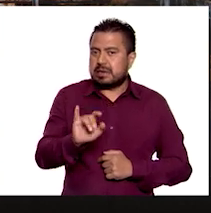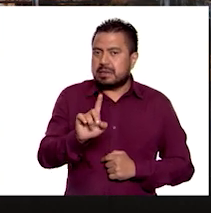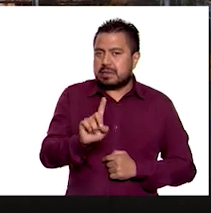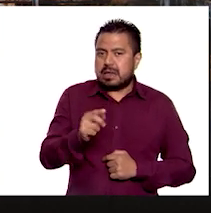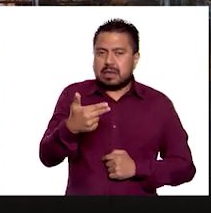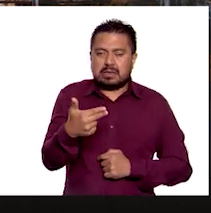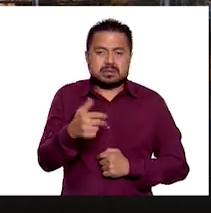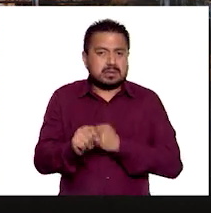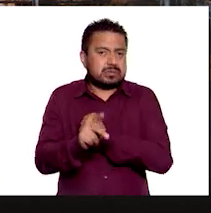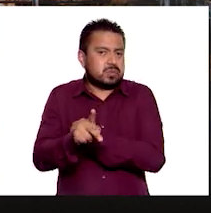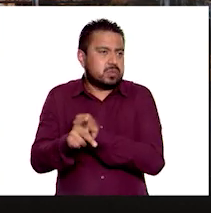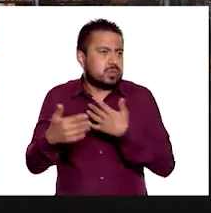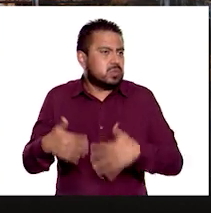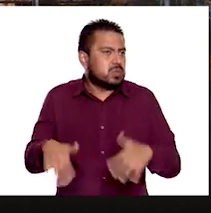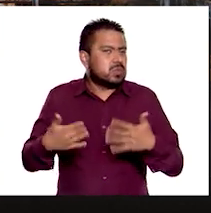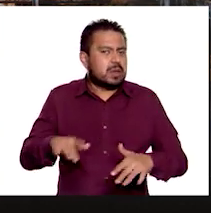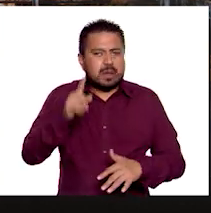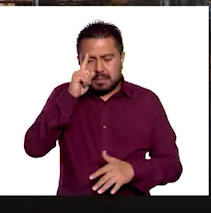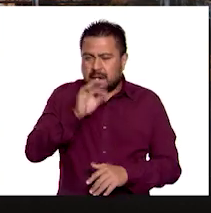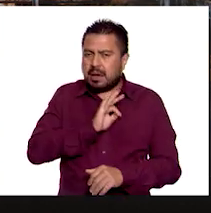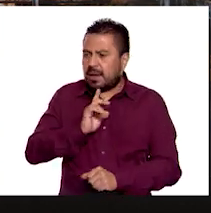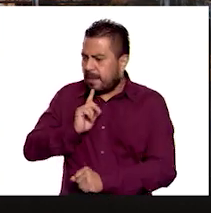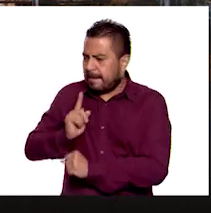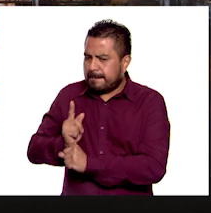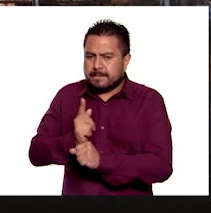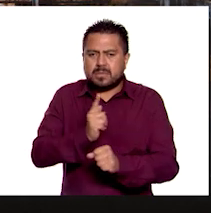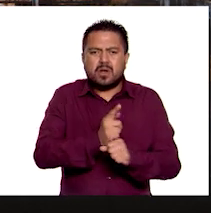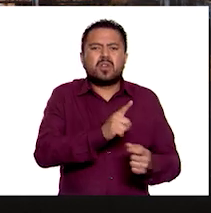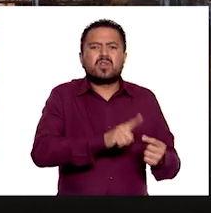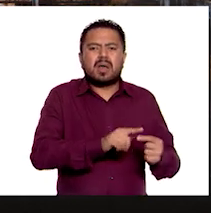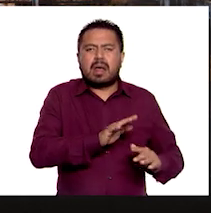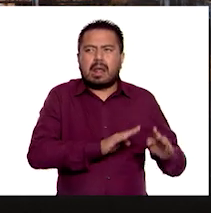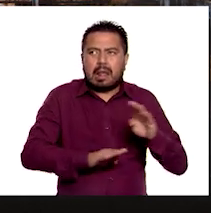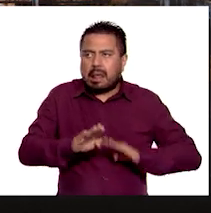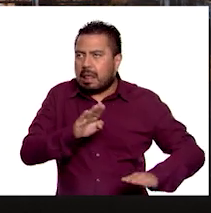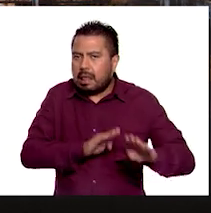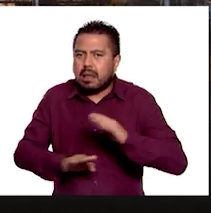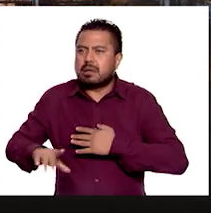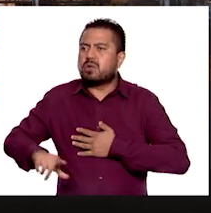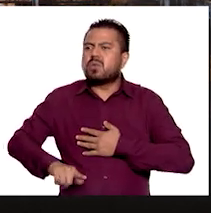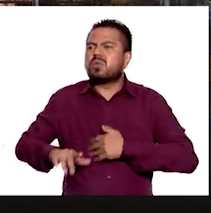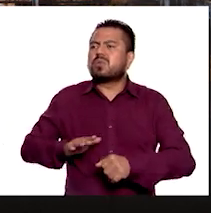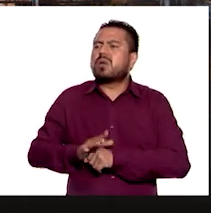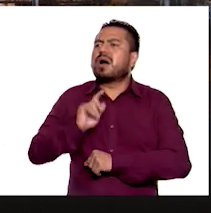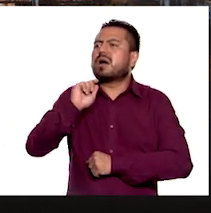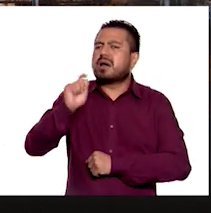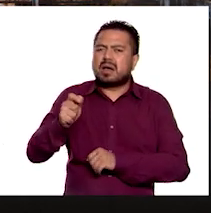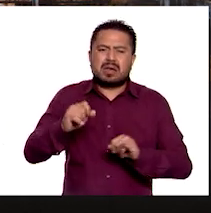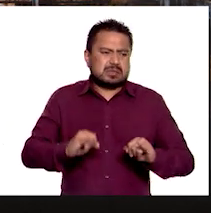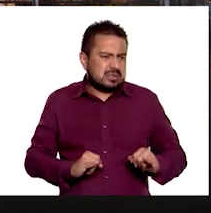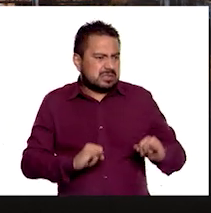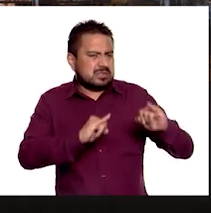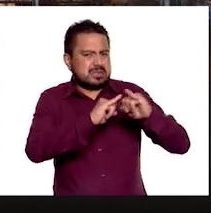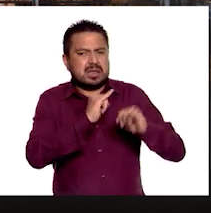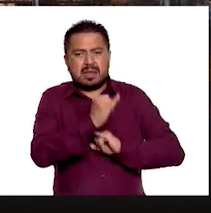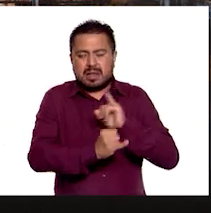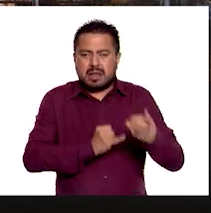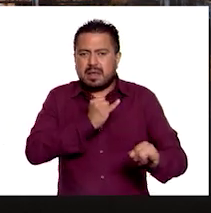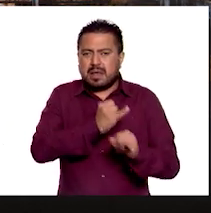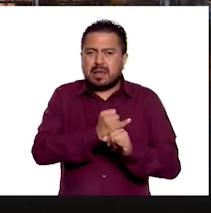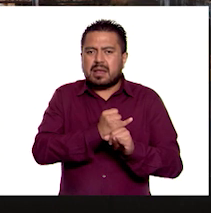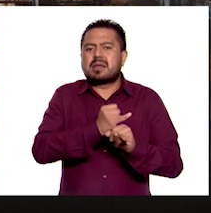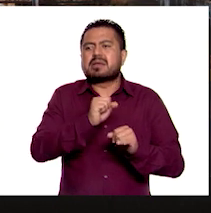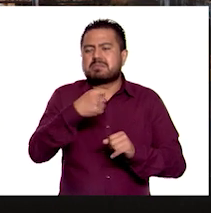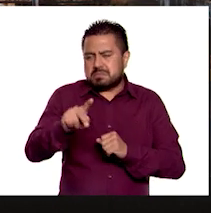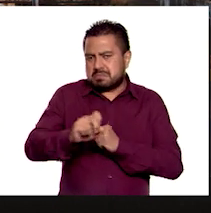de los países, para detectar dónde hay carencias y qué gobierno, organismos internacionales y